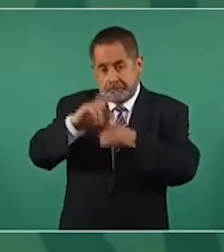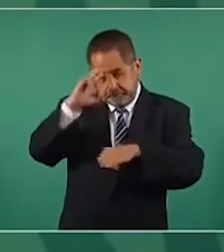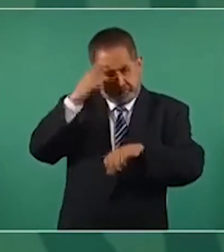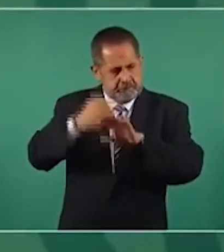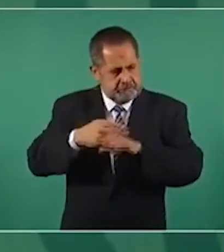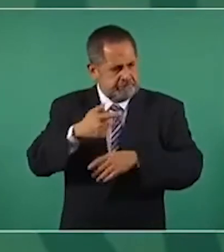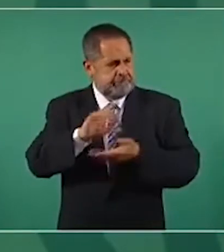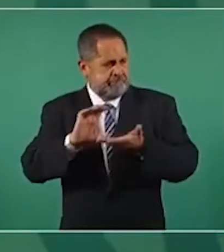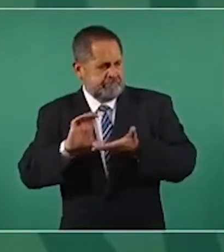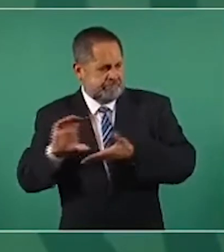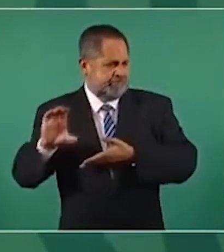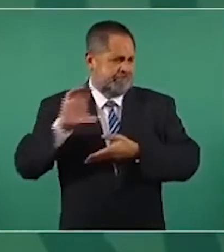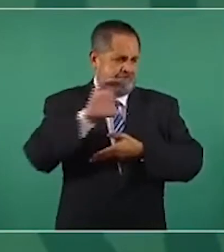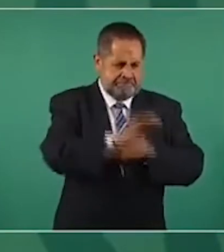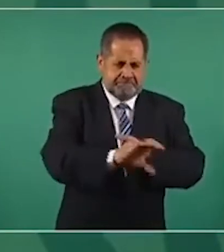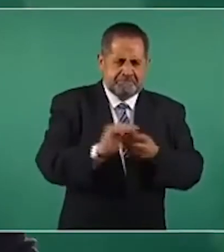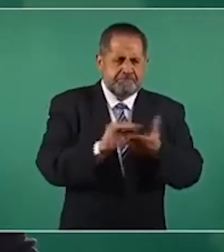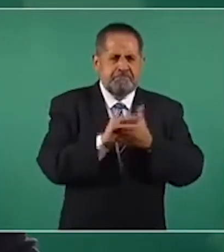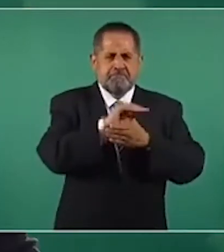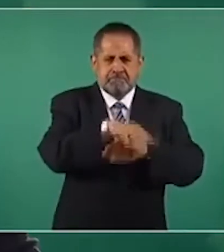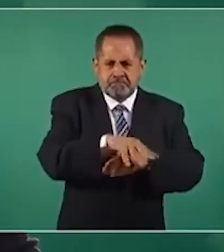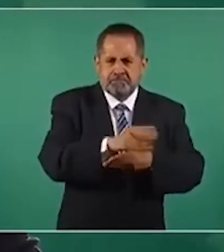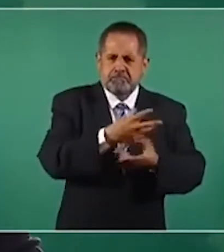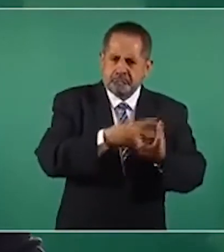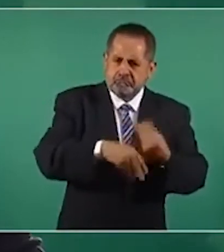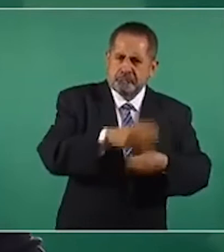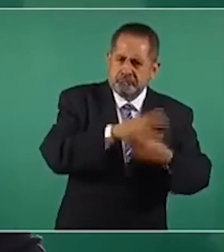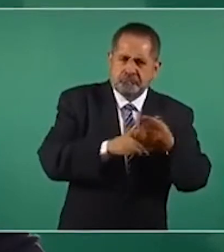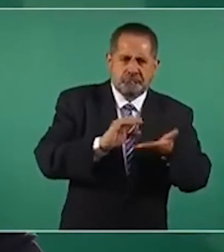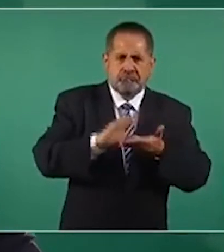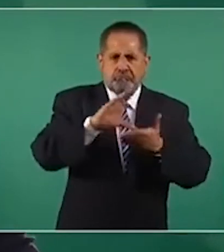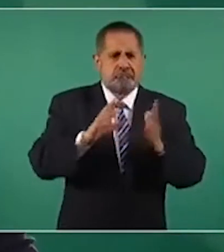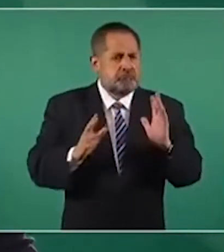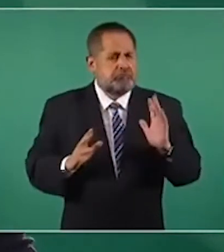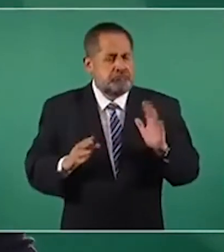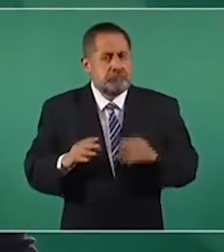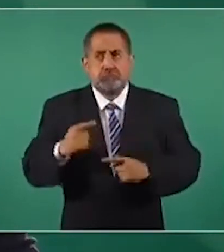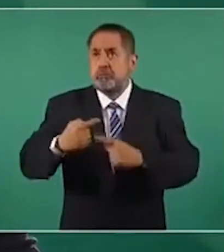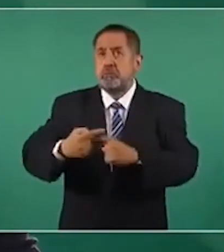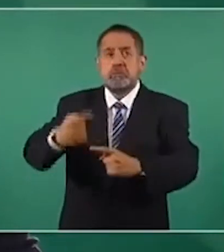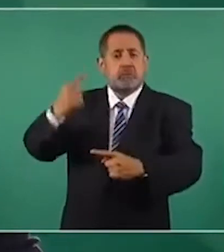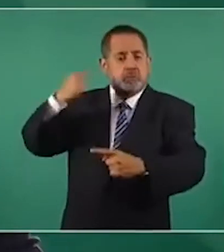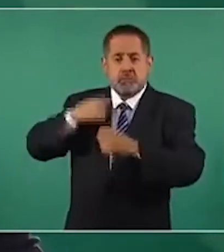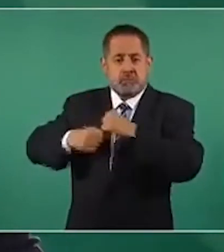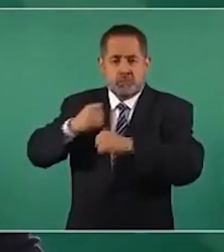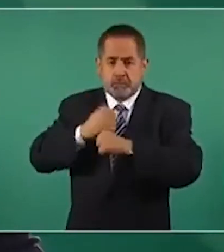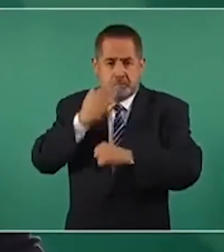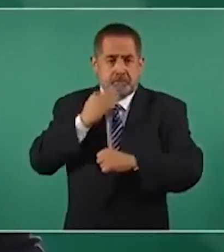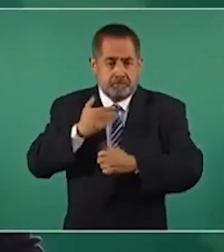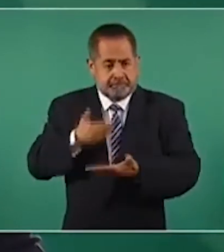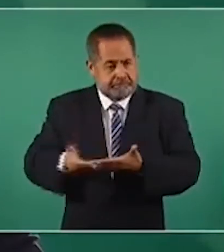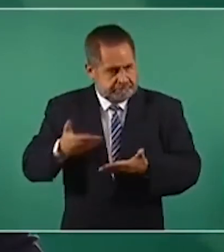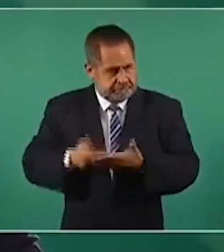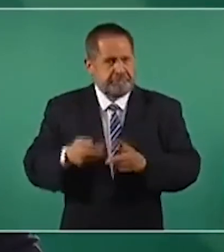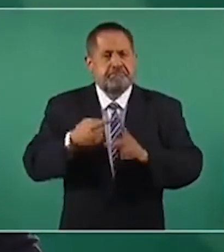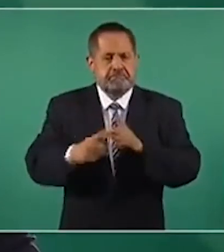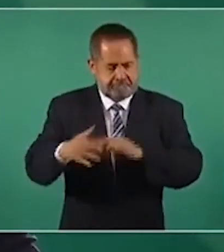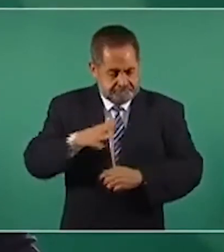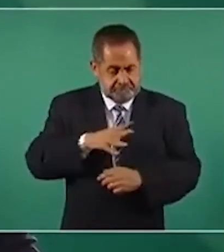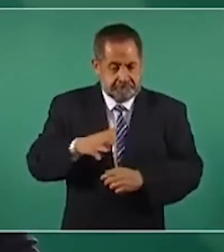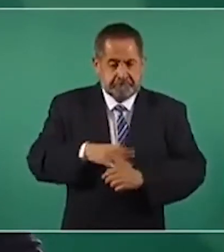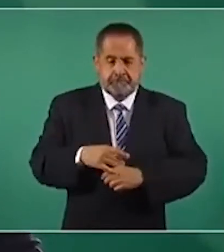como no sucedía también en muchos años. Este